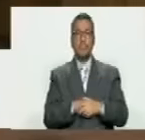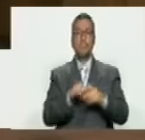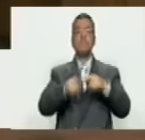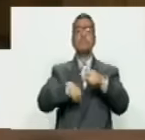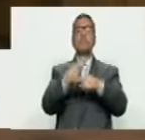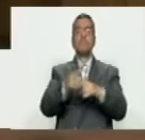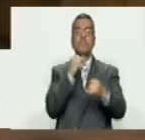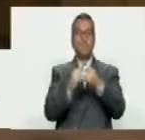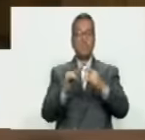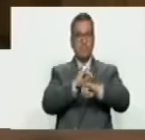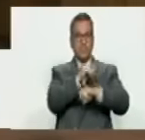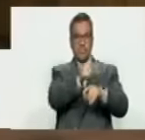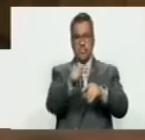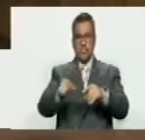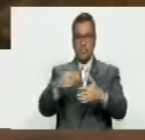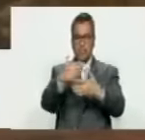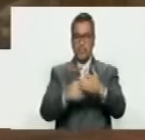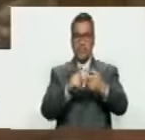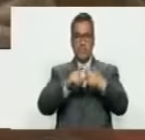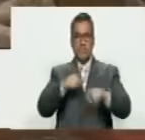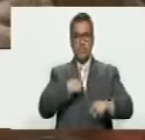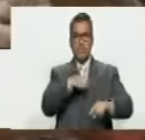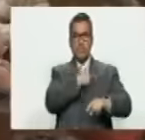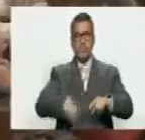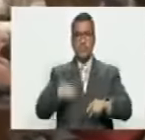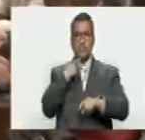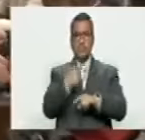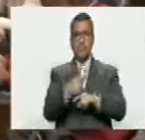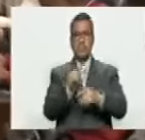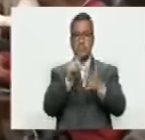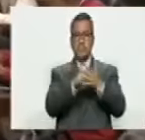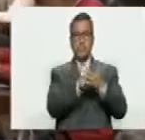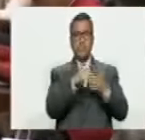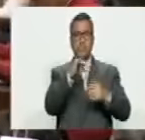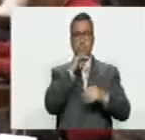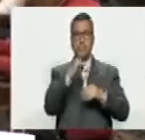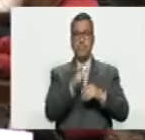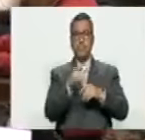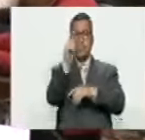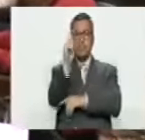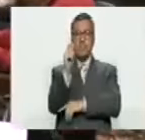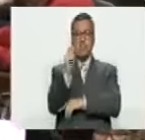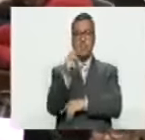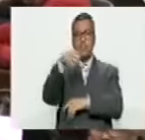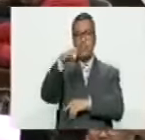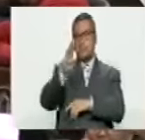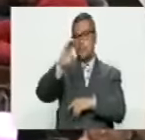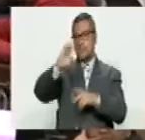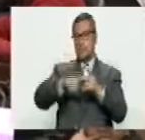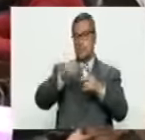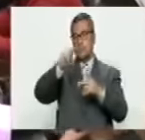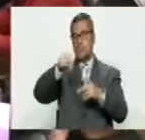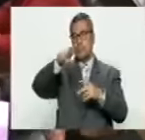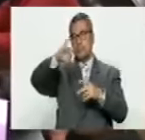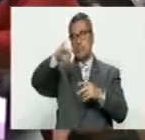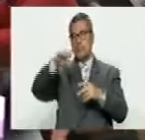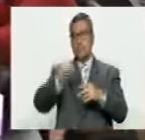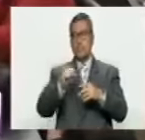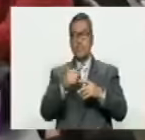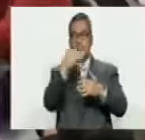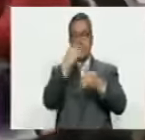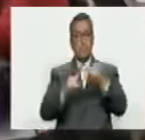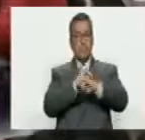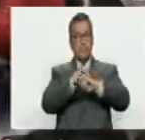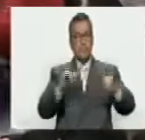Luego de concluidos los asuntos de la cuenta, el presidente dio el derecho de palabra para puntos de información a las diputadas Blanca Ecao y María Gabriela Vega. Finalizadas